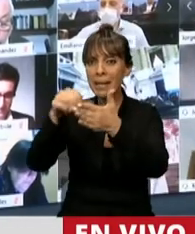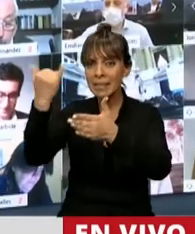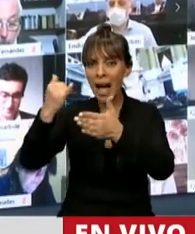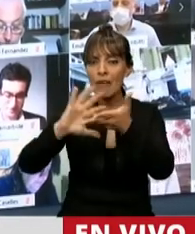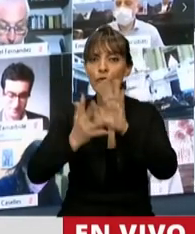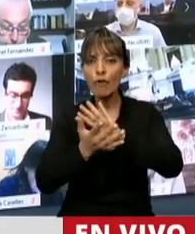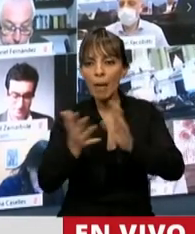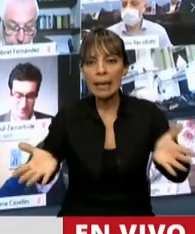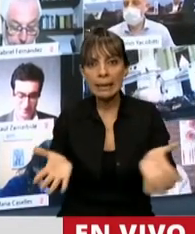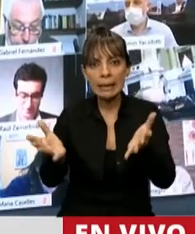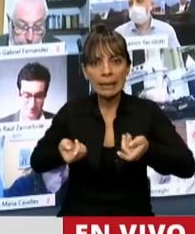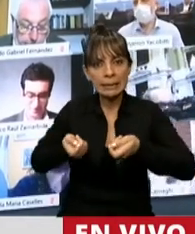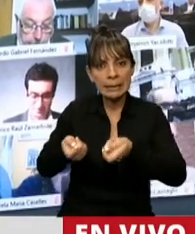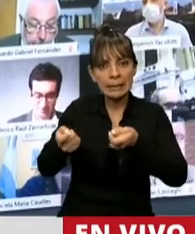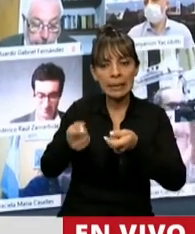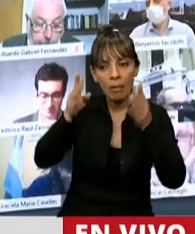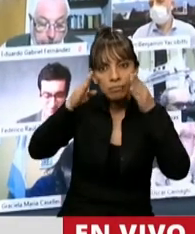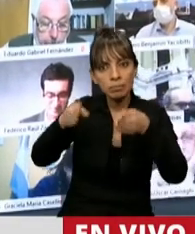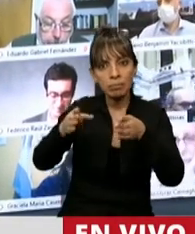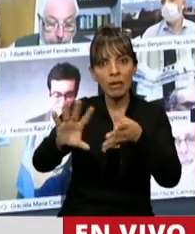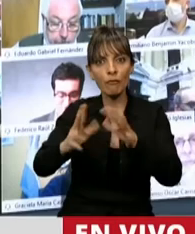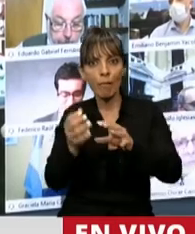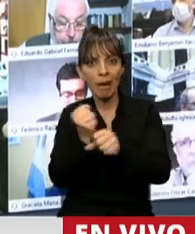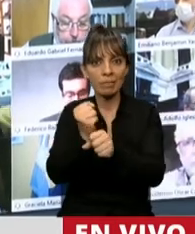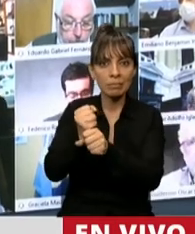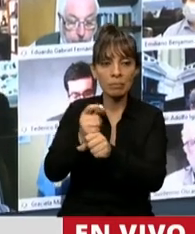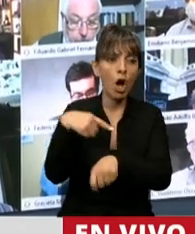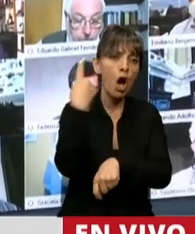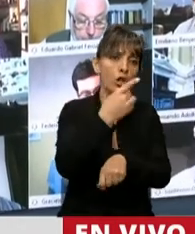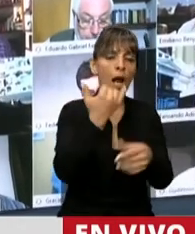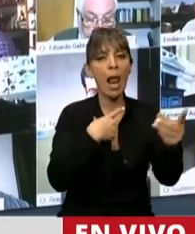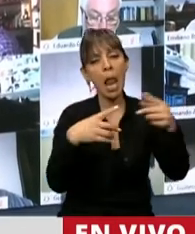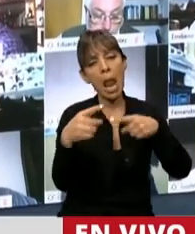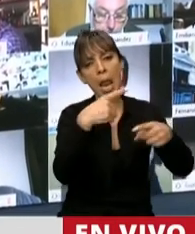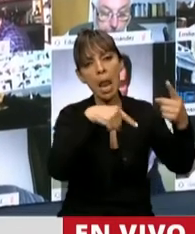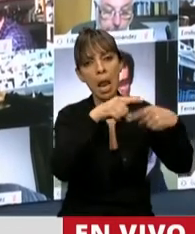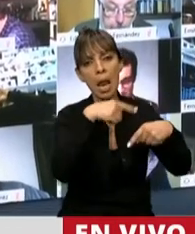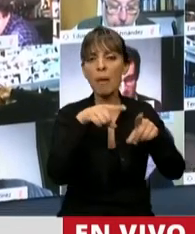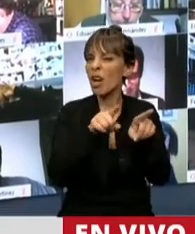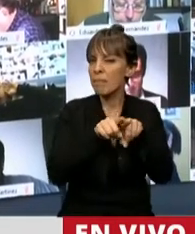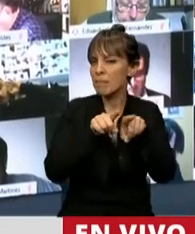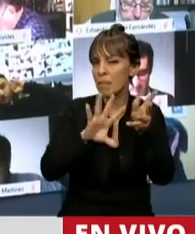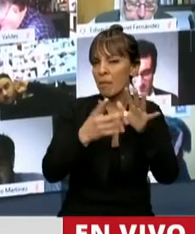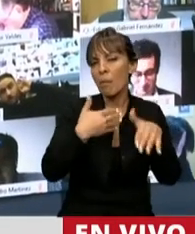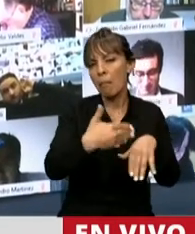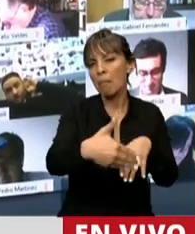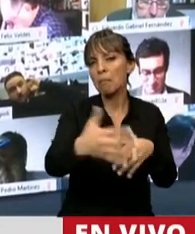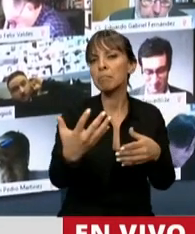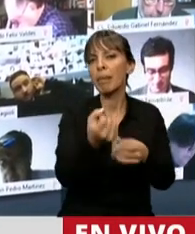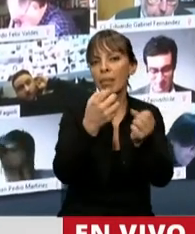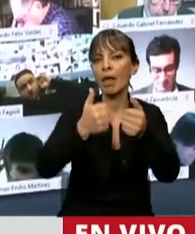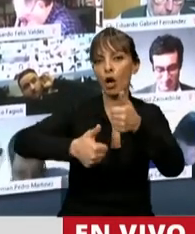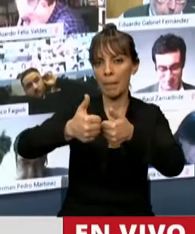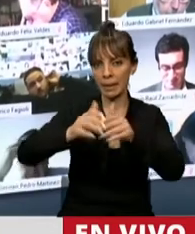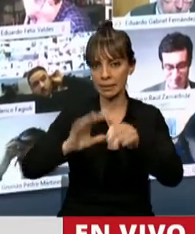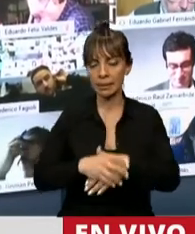promoción o de incentivo a estas actividades. Y en otros se encuentran en discusión o en debate, pero van por caminos similares. Por